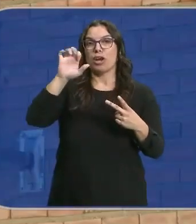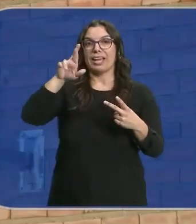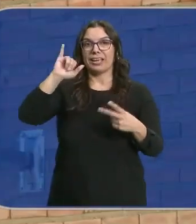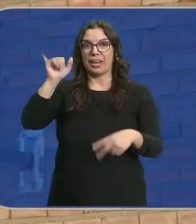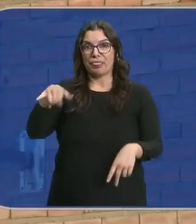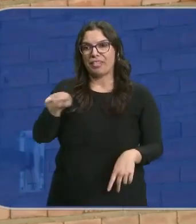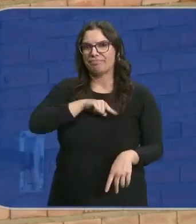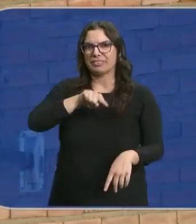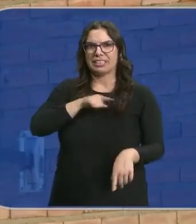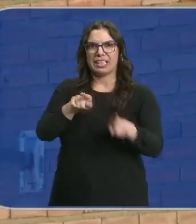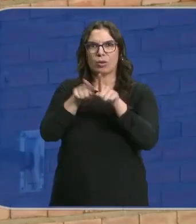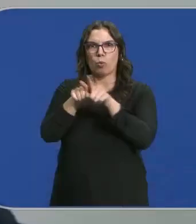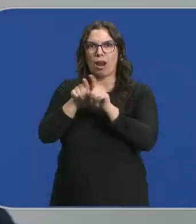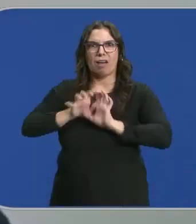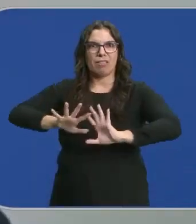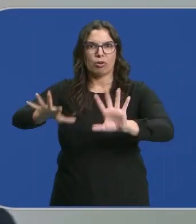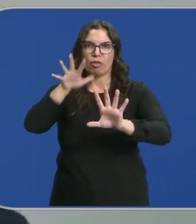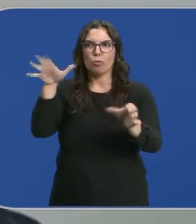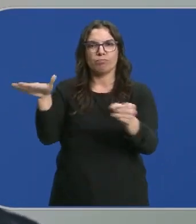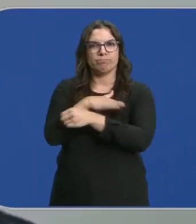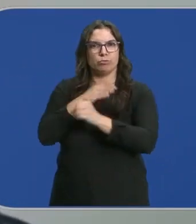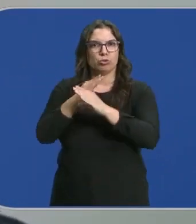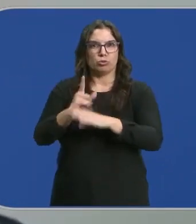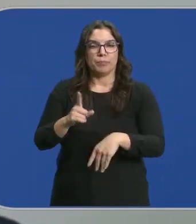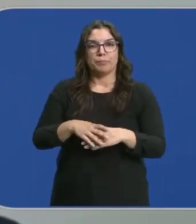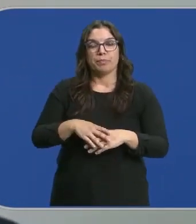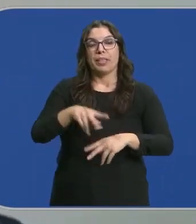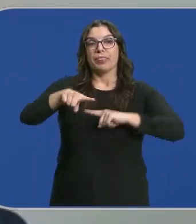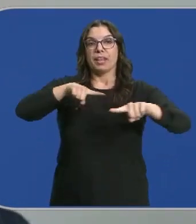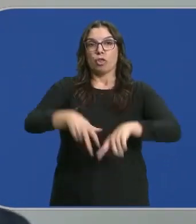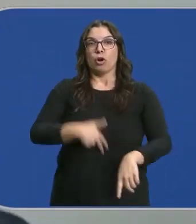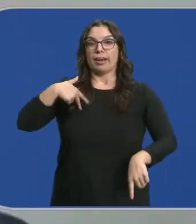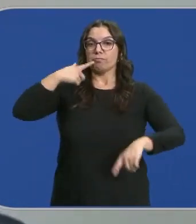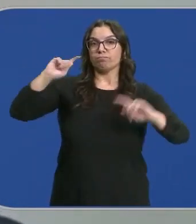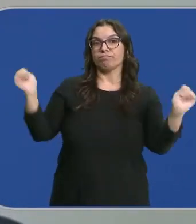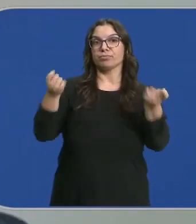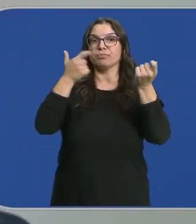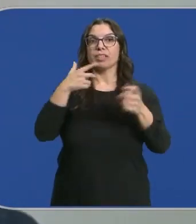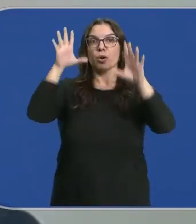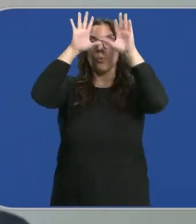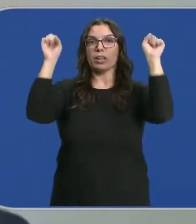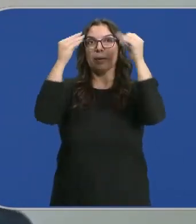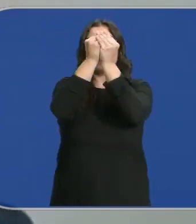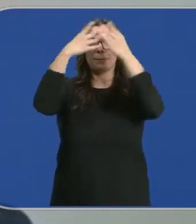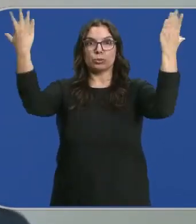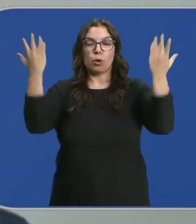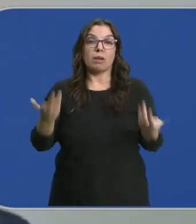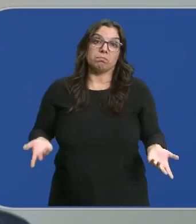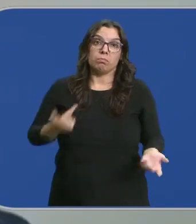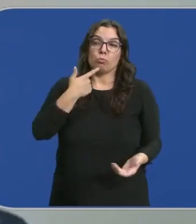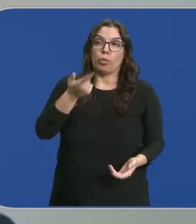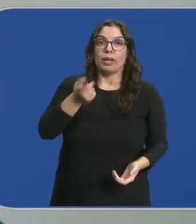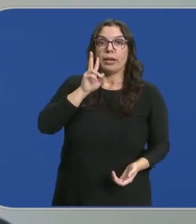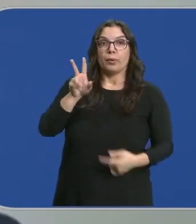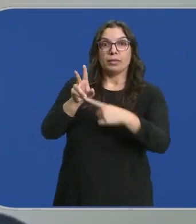abandonados con servicios que no cubren la demanda. El anuncio estrella de la Dirección General es poner guardias civiles virtuales. Pues dirá a los vecinos de